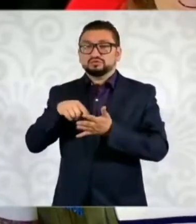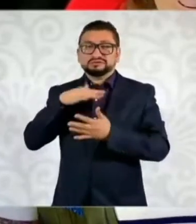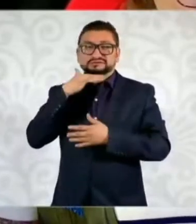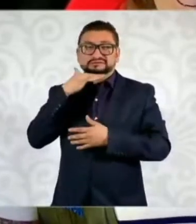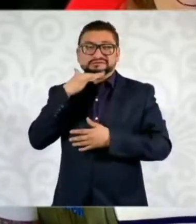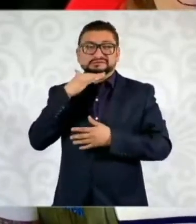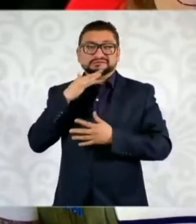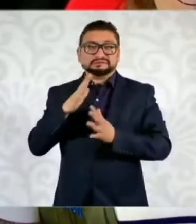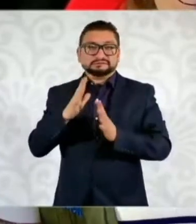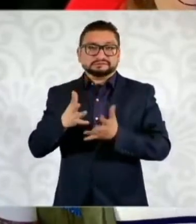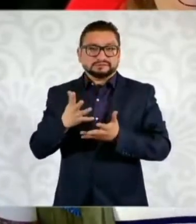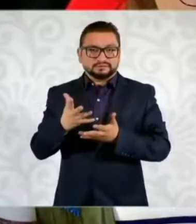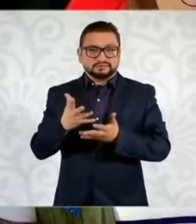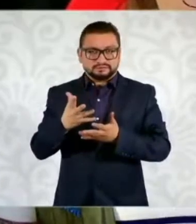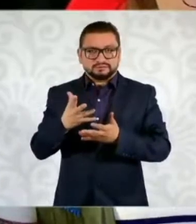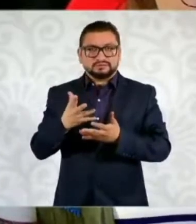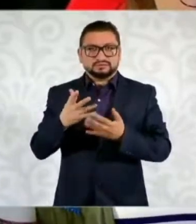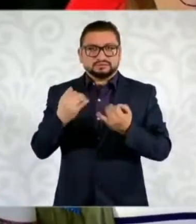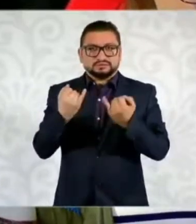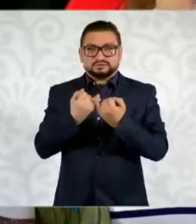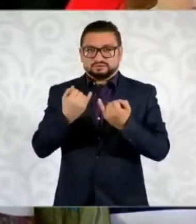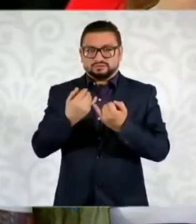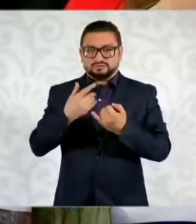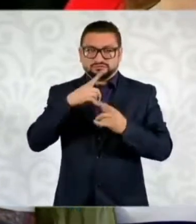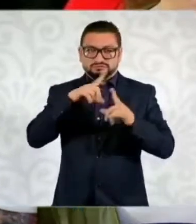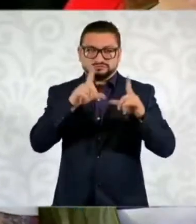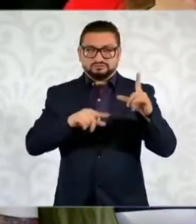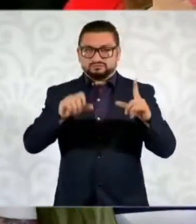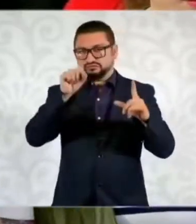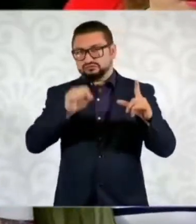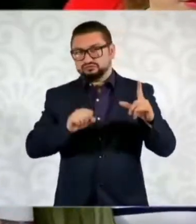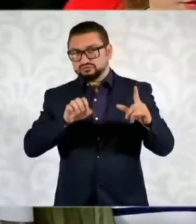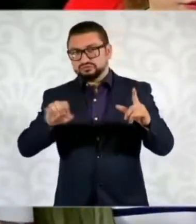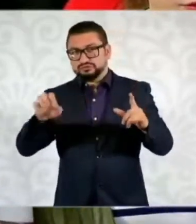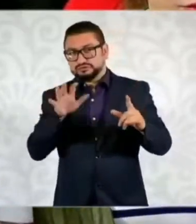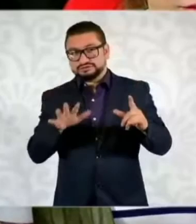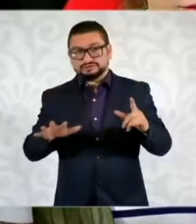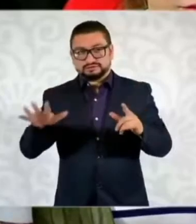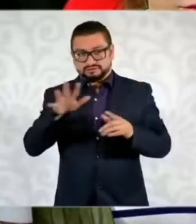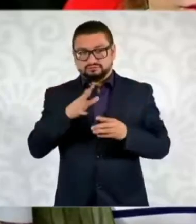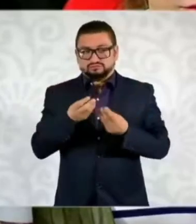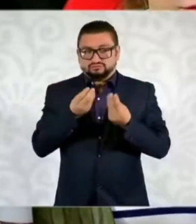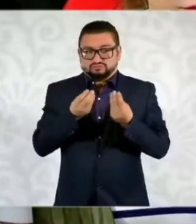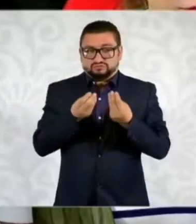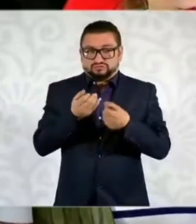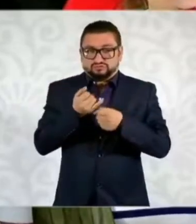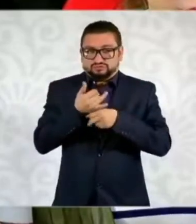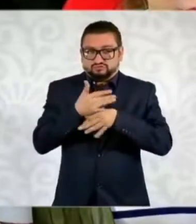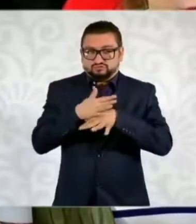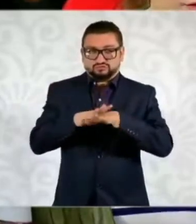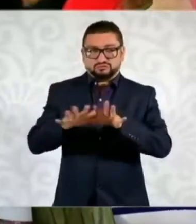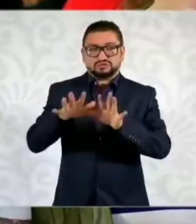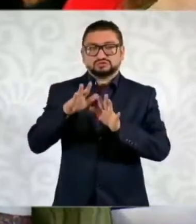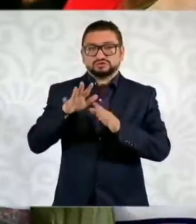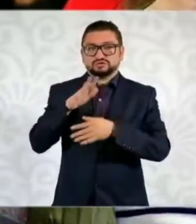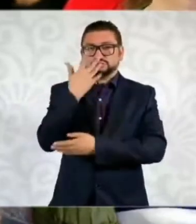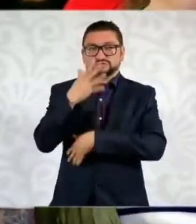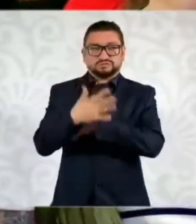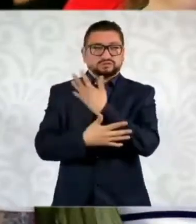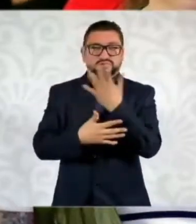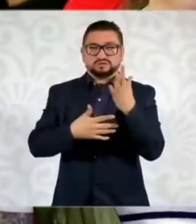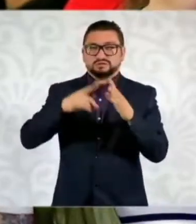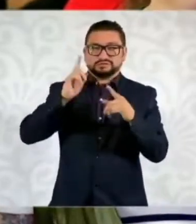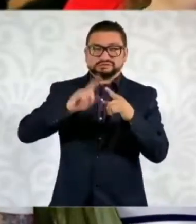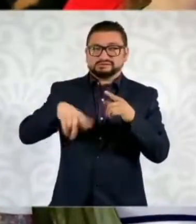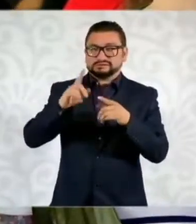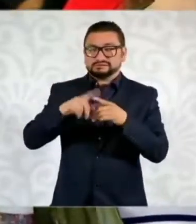El sureste tuvo muchos datos de deforestaciones